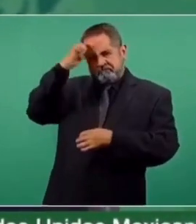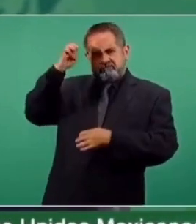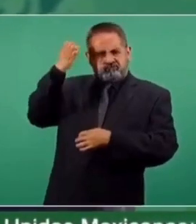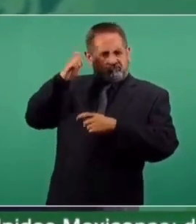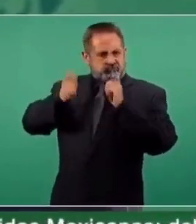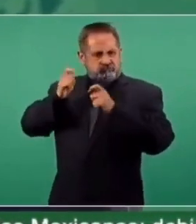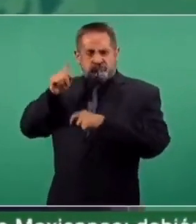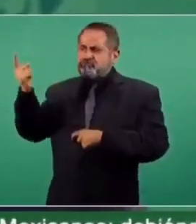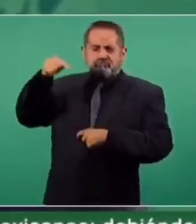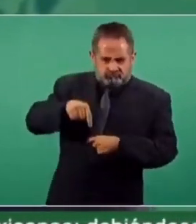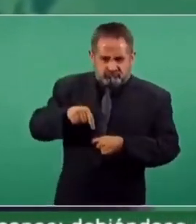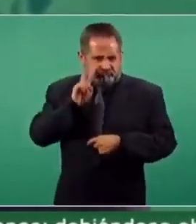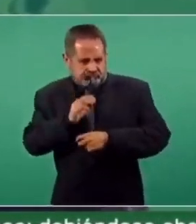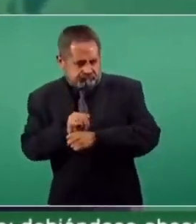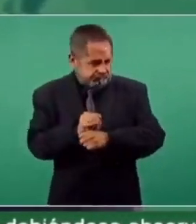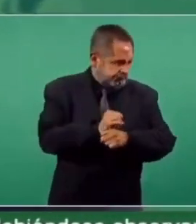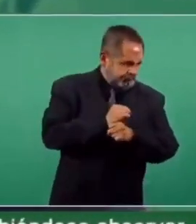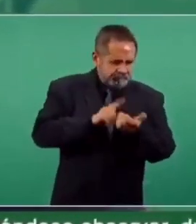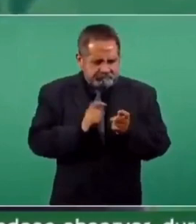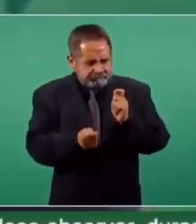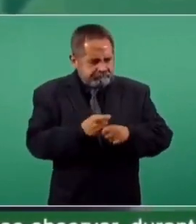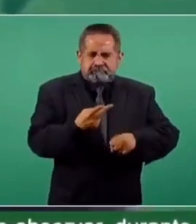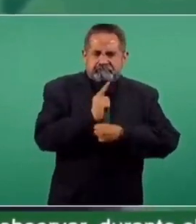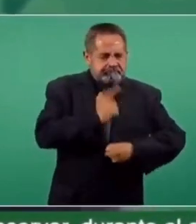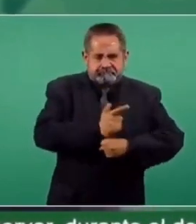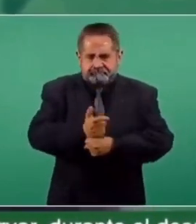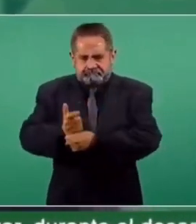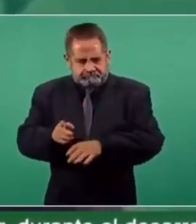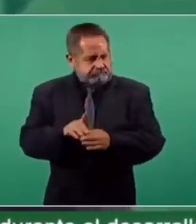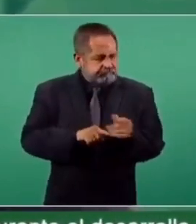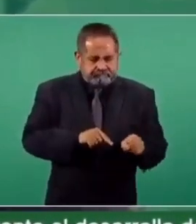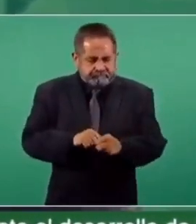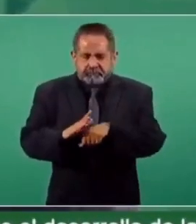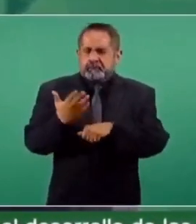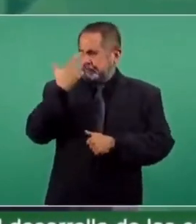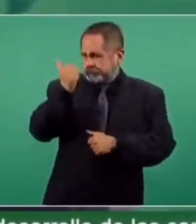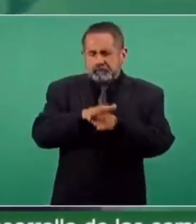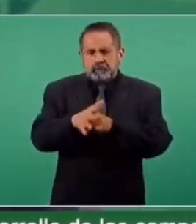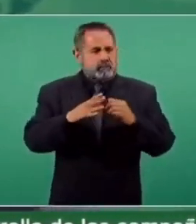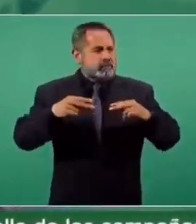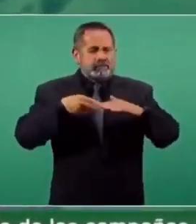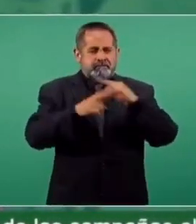equipo de expertos para hacer un dictamen. Y ahí va a salir. ¿Por qué?